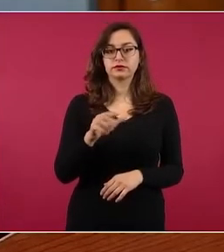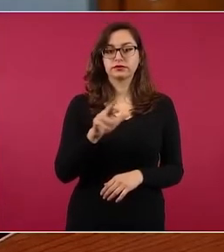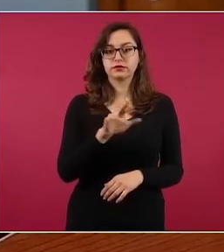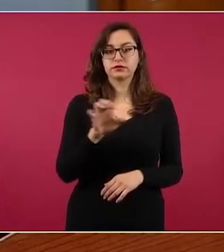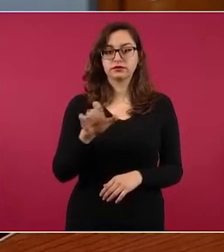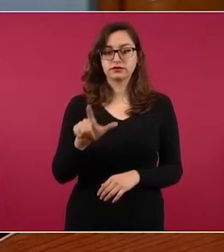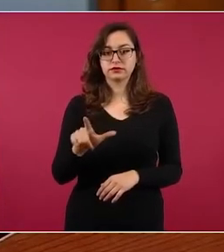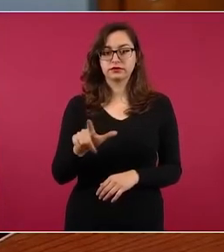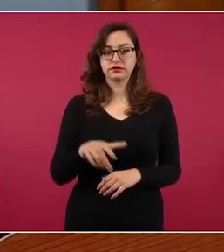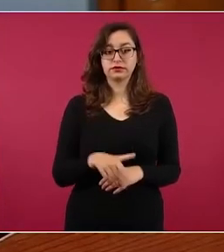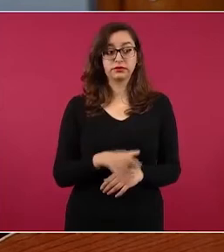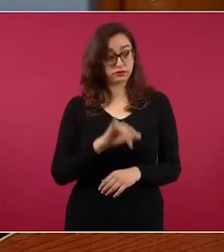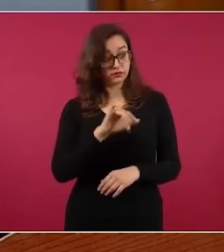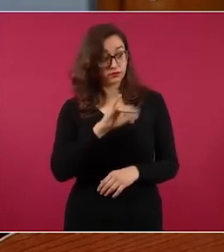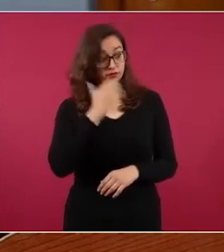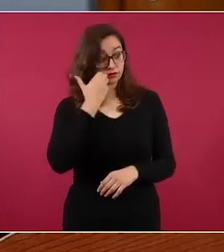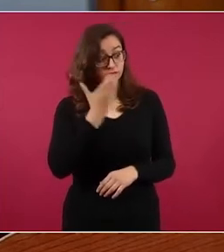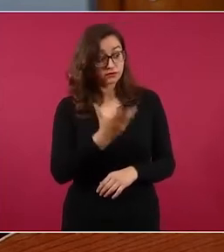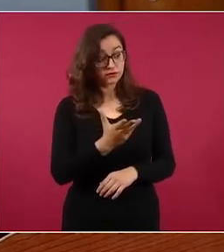¿Sí dijo?